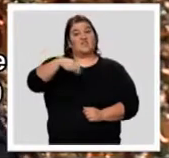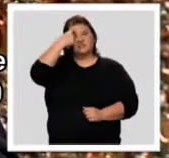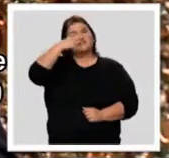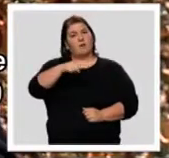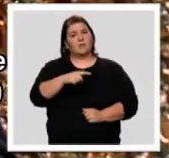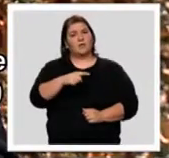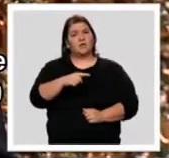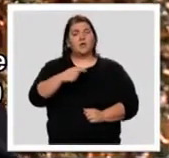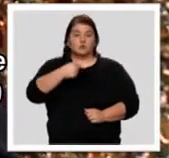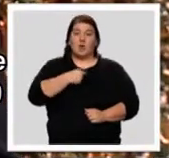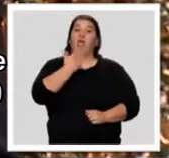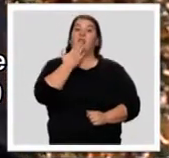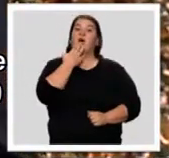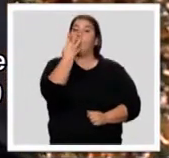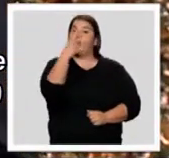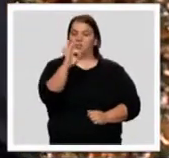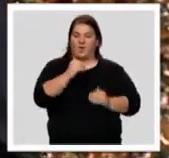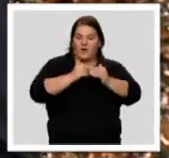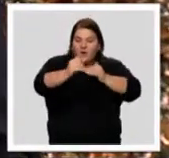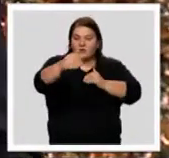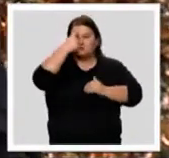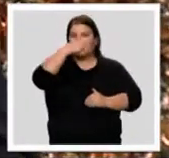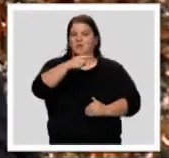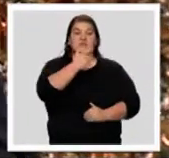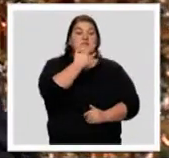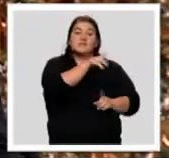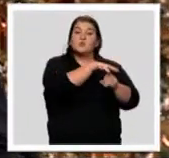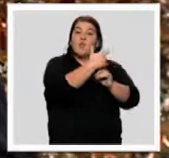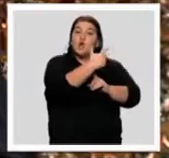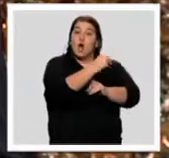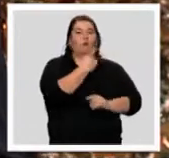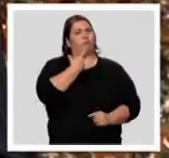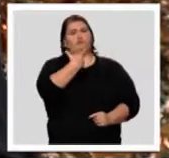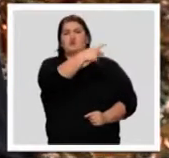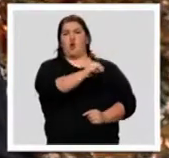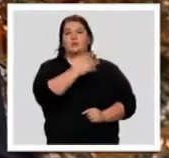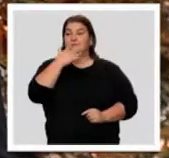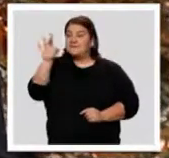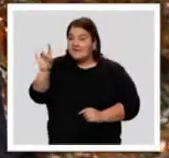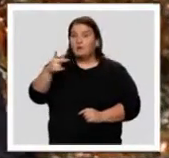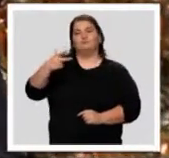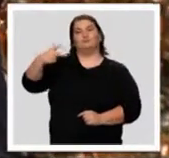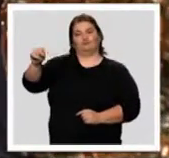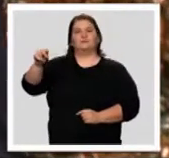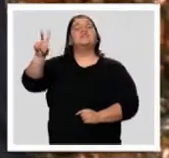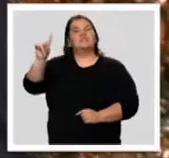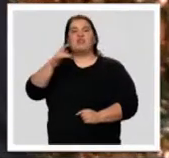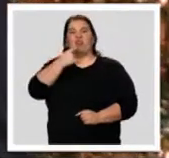uno aprende a hacer después de los 40 es a decir no cuando es no y sí cuando hay que decir sí.